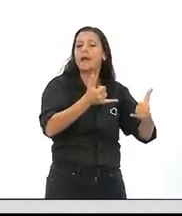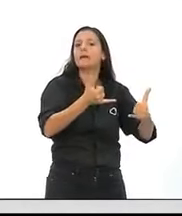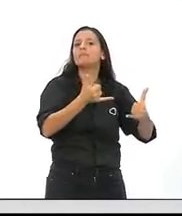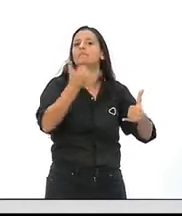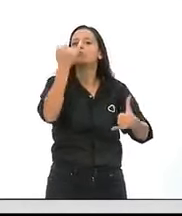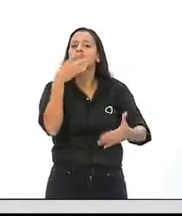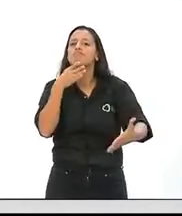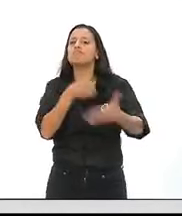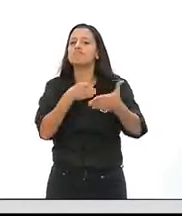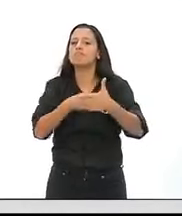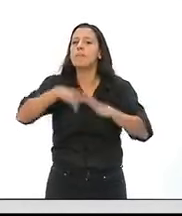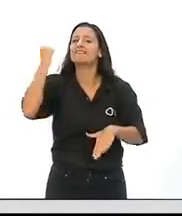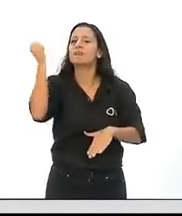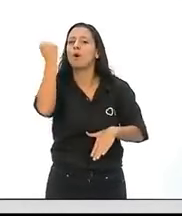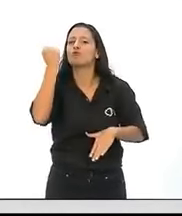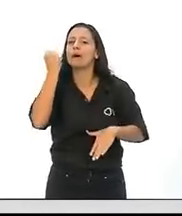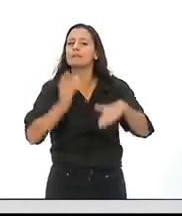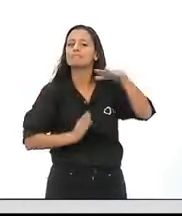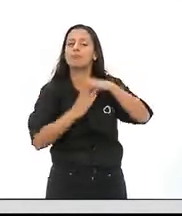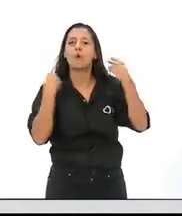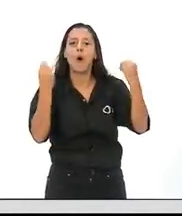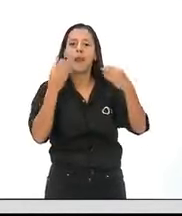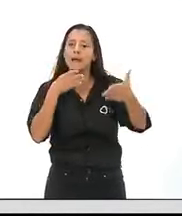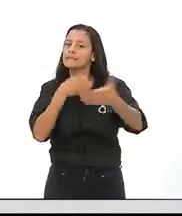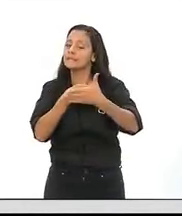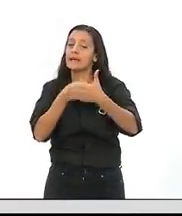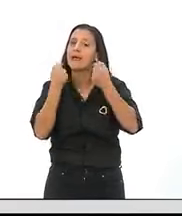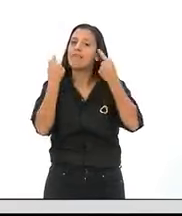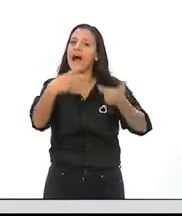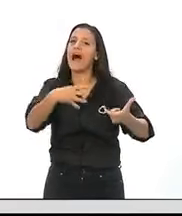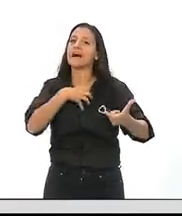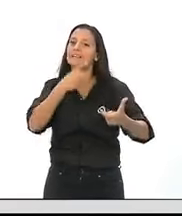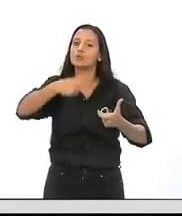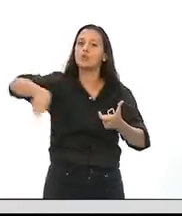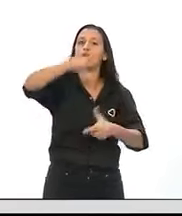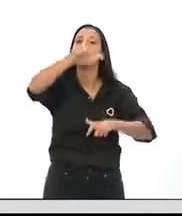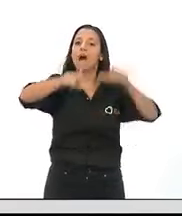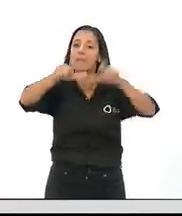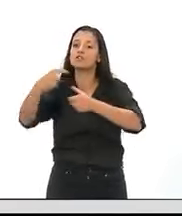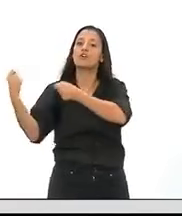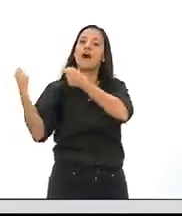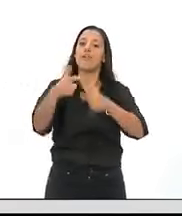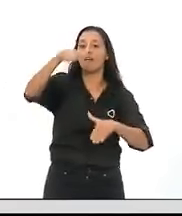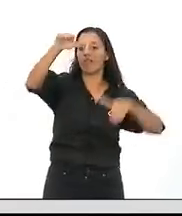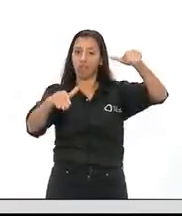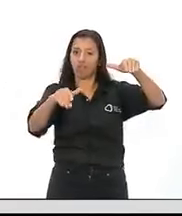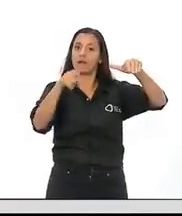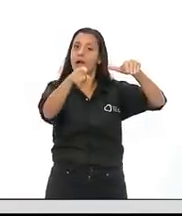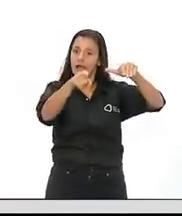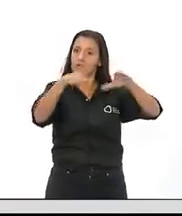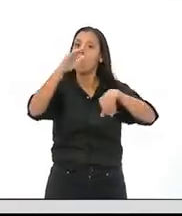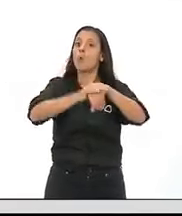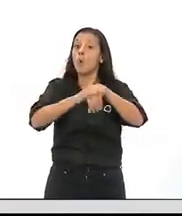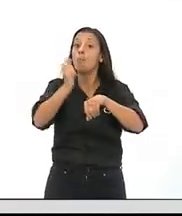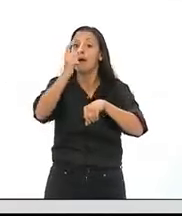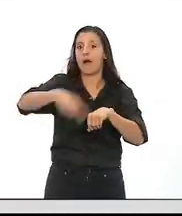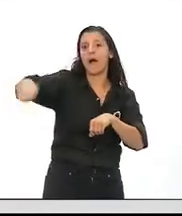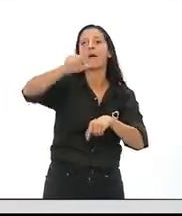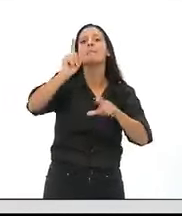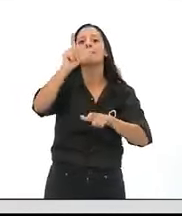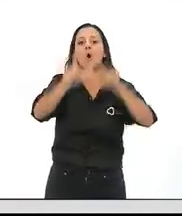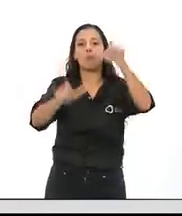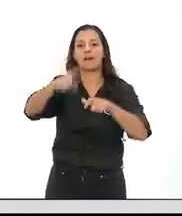las barreras que generan en base a esa desigualdad estructural la consideración